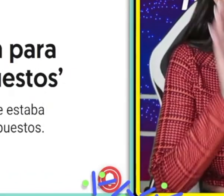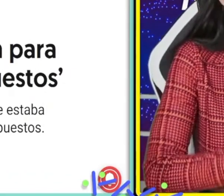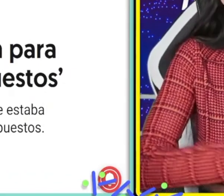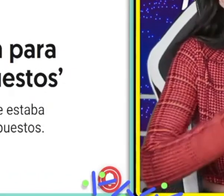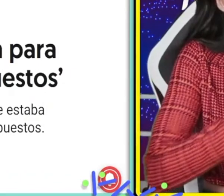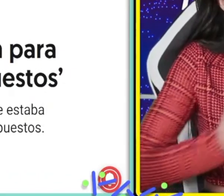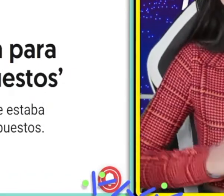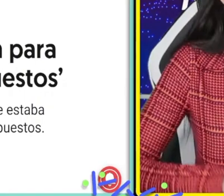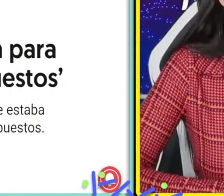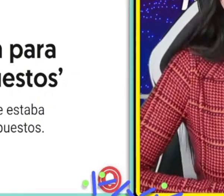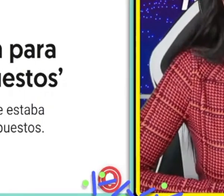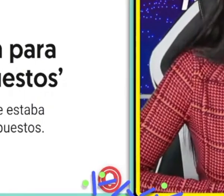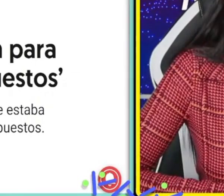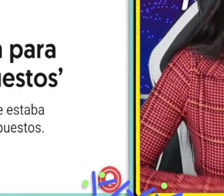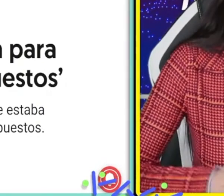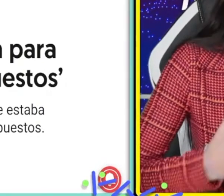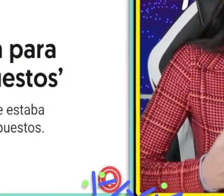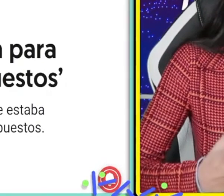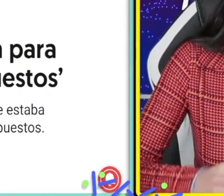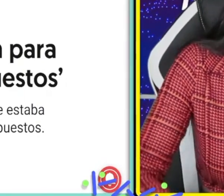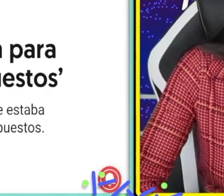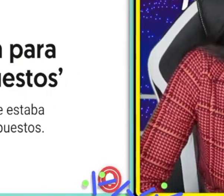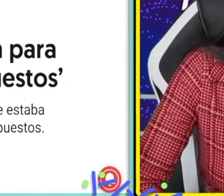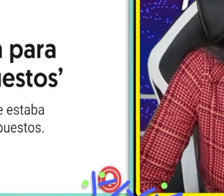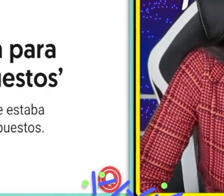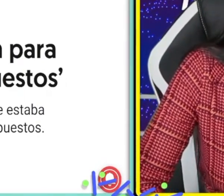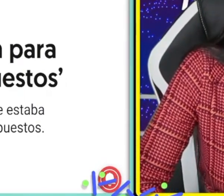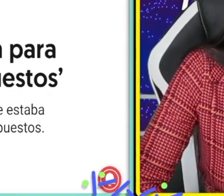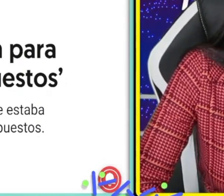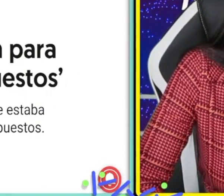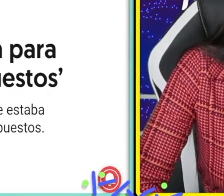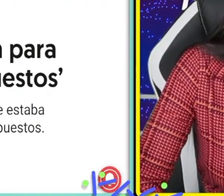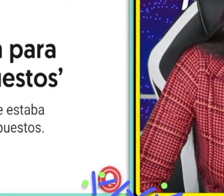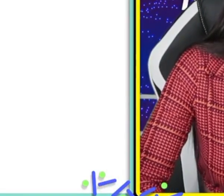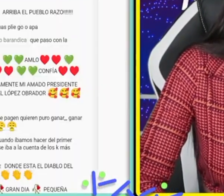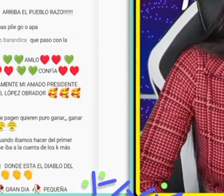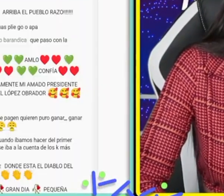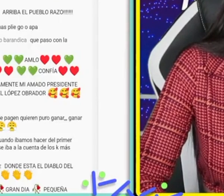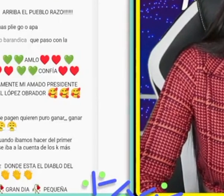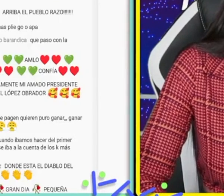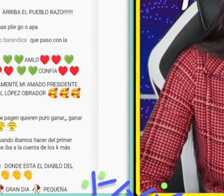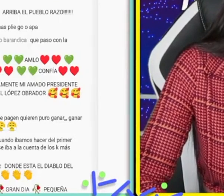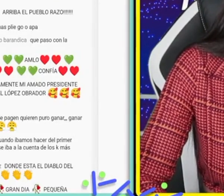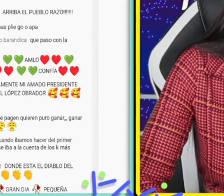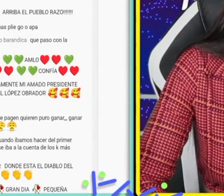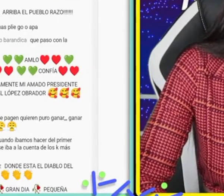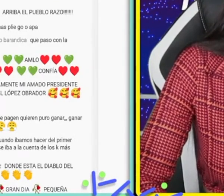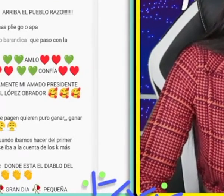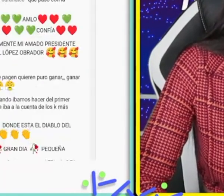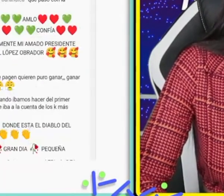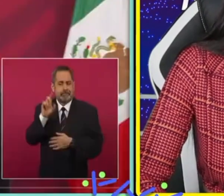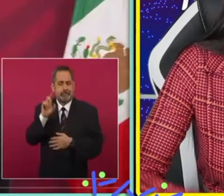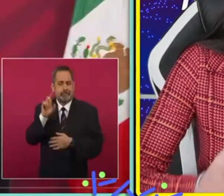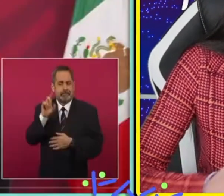decimos nada, pero múchate con la de Puebla. Entonces, son cosas que han ido cambiando y que es parte de lo cual, bueno, la oposición